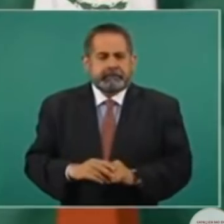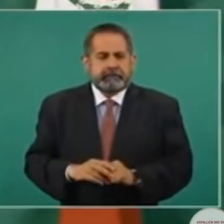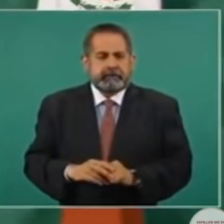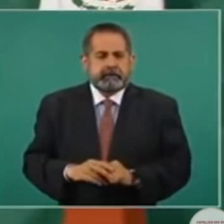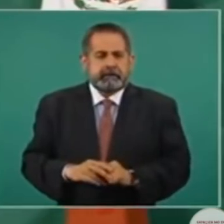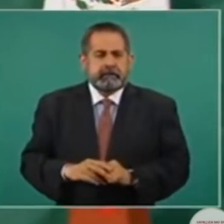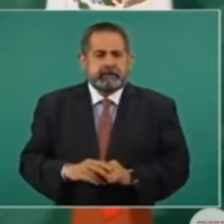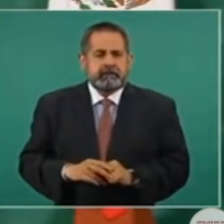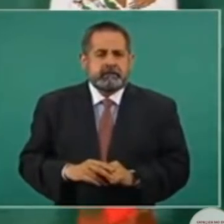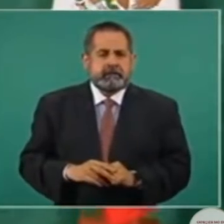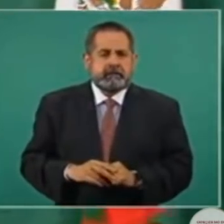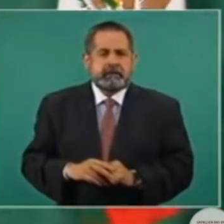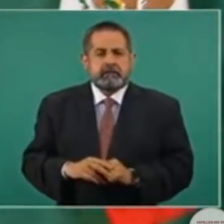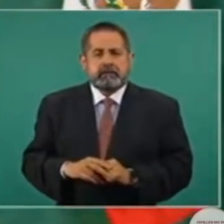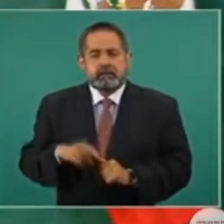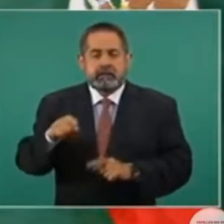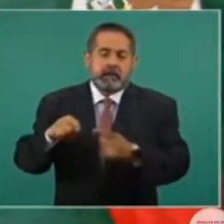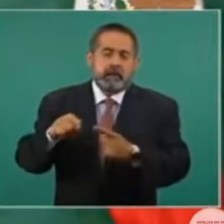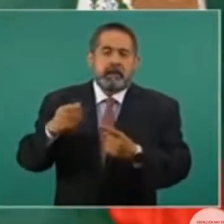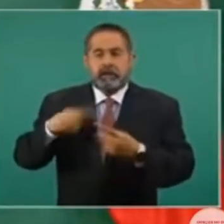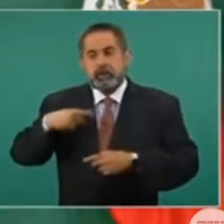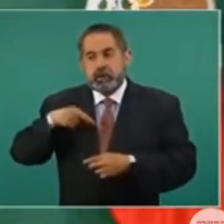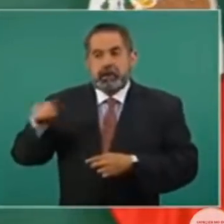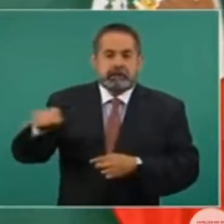Y se alargan los discursos.